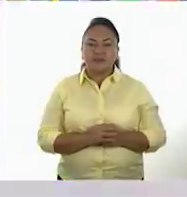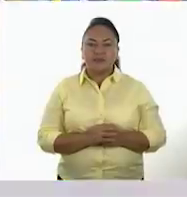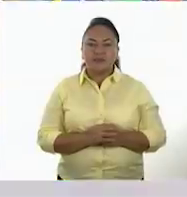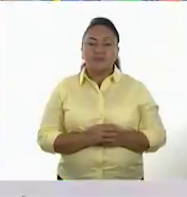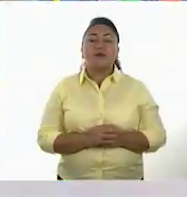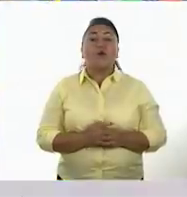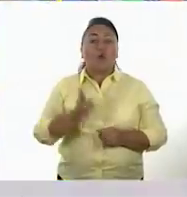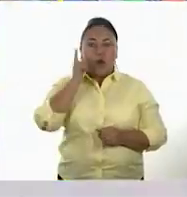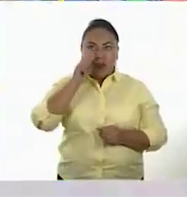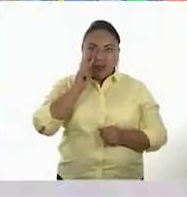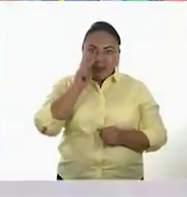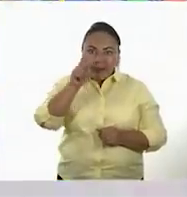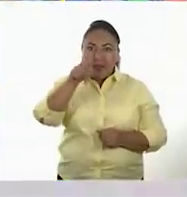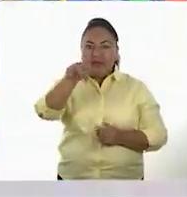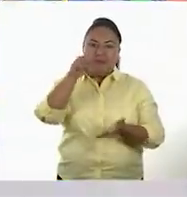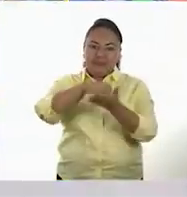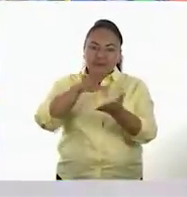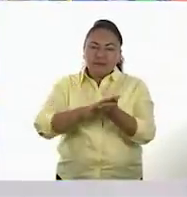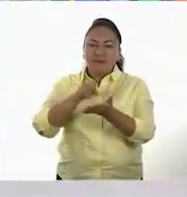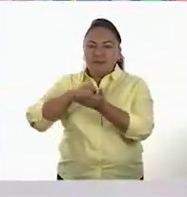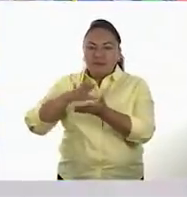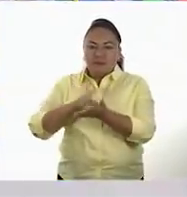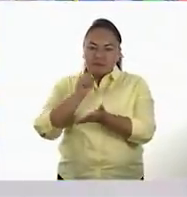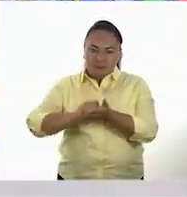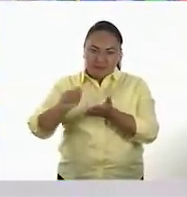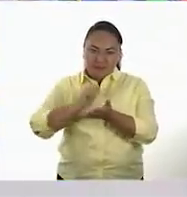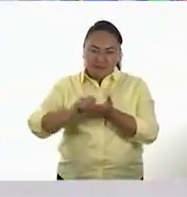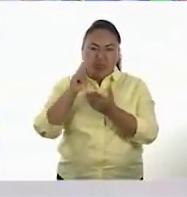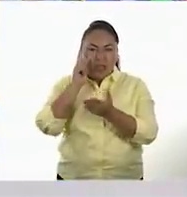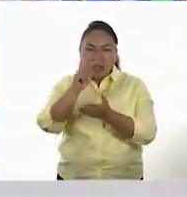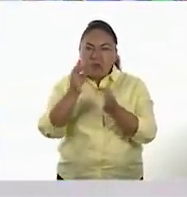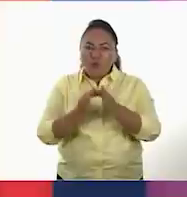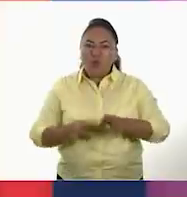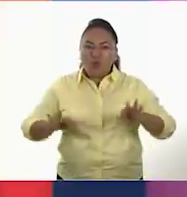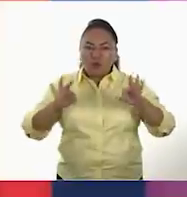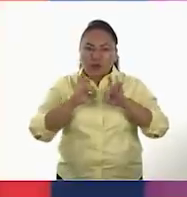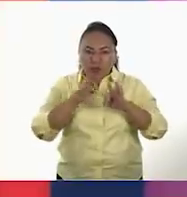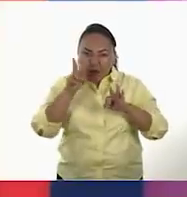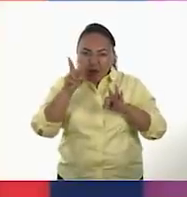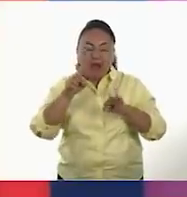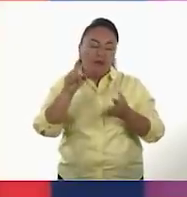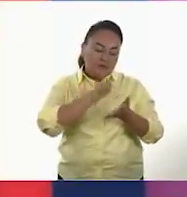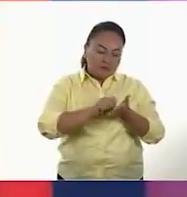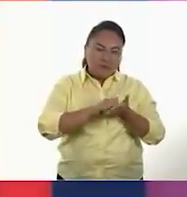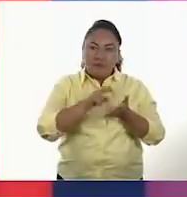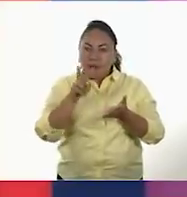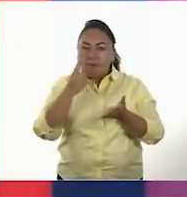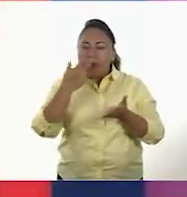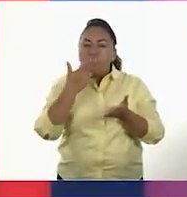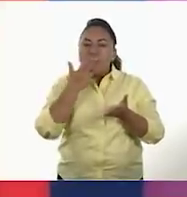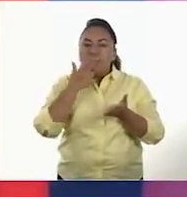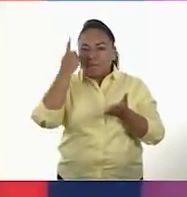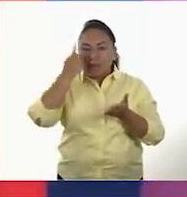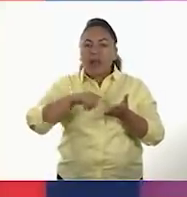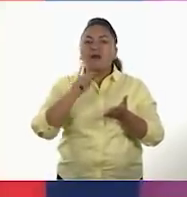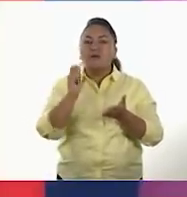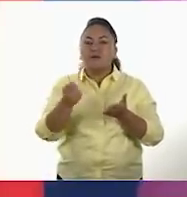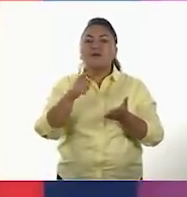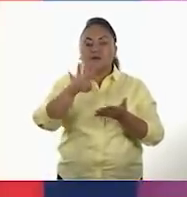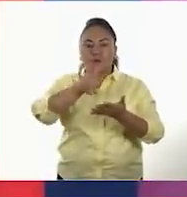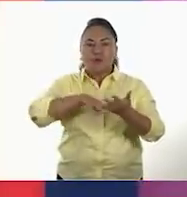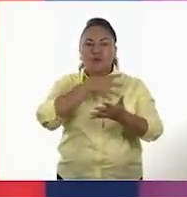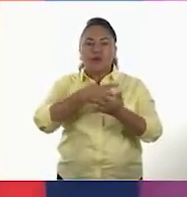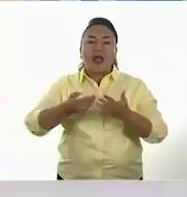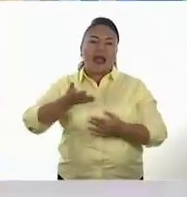Espero hayan anotado todo lo que les pareció más importante y no solamente lo más útil para completar un cuadro que